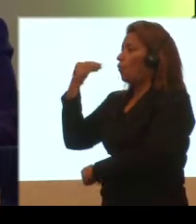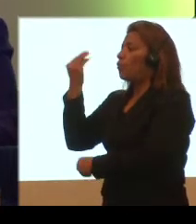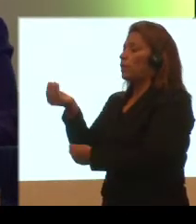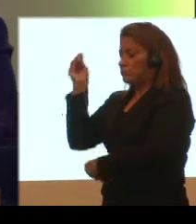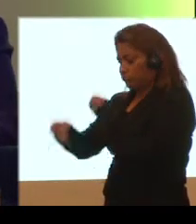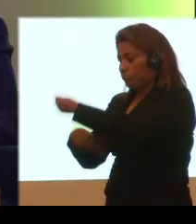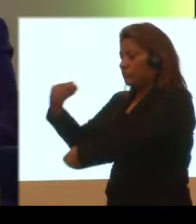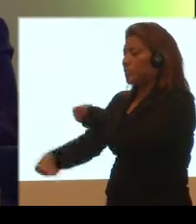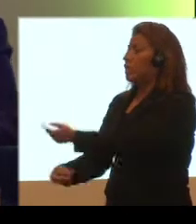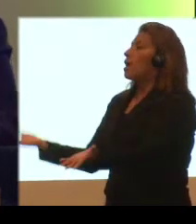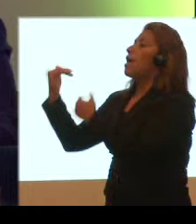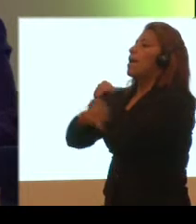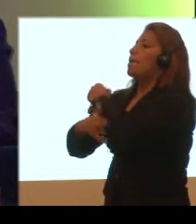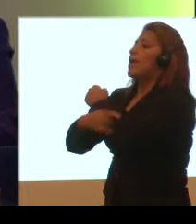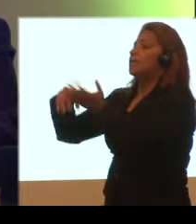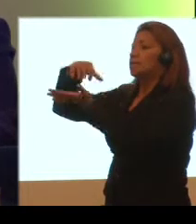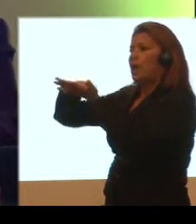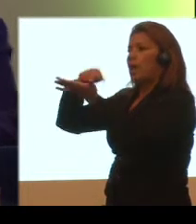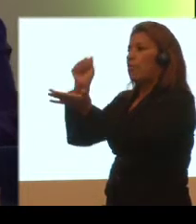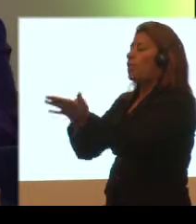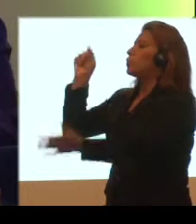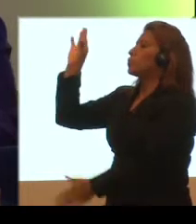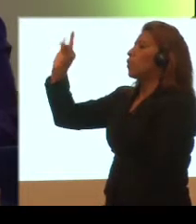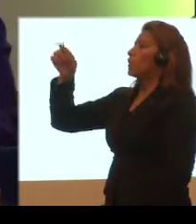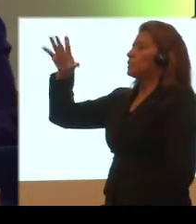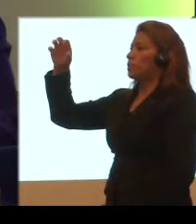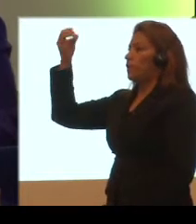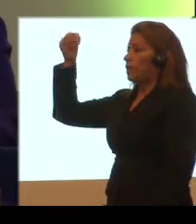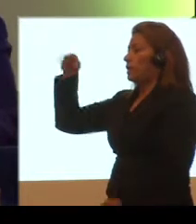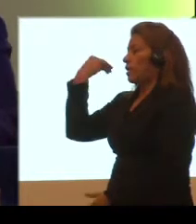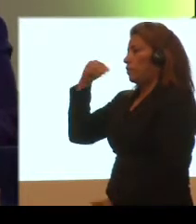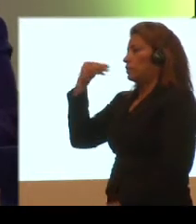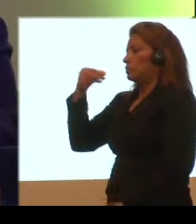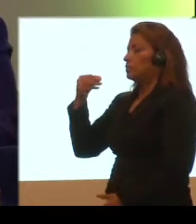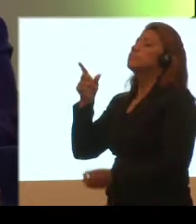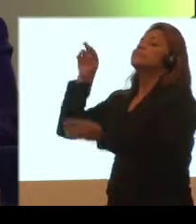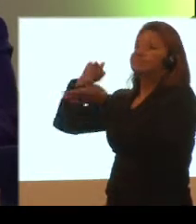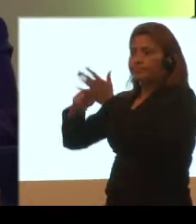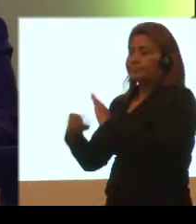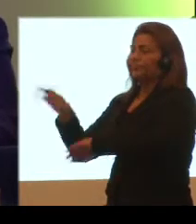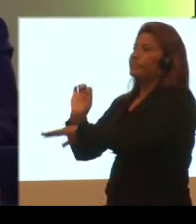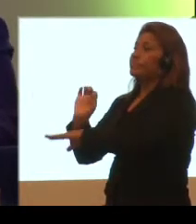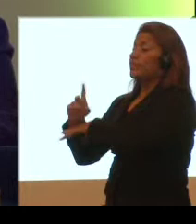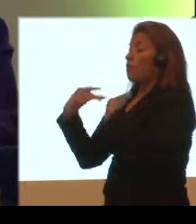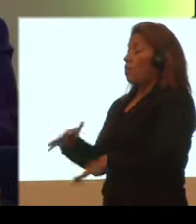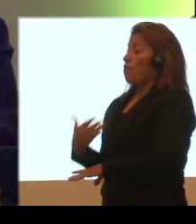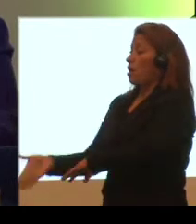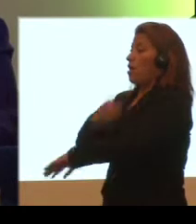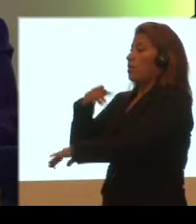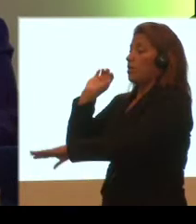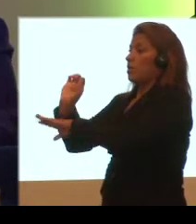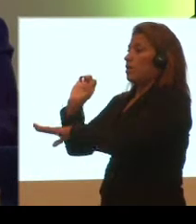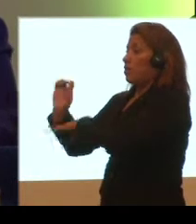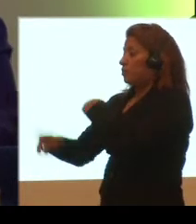prevención, el país había ahorrado 9,50. El Ecuador ha pasado de ser un país exclusivamente receptor de